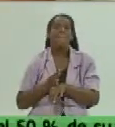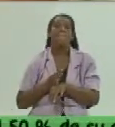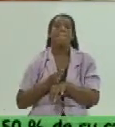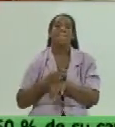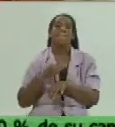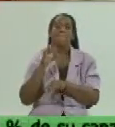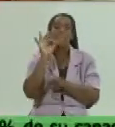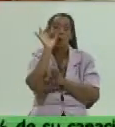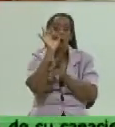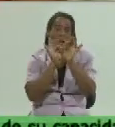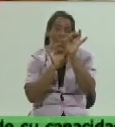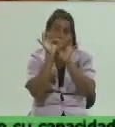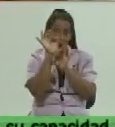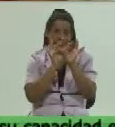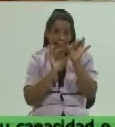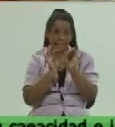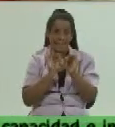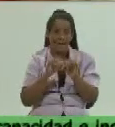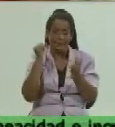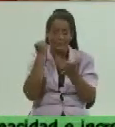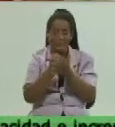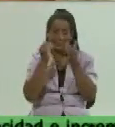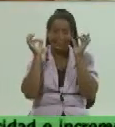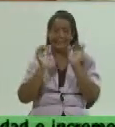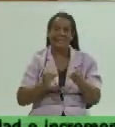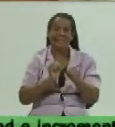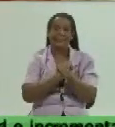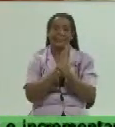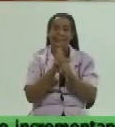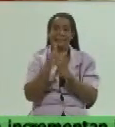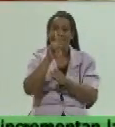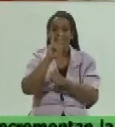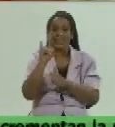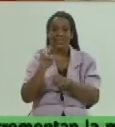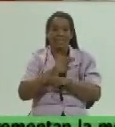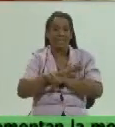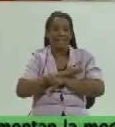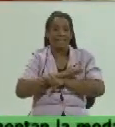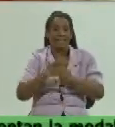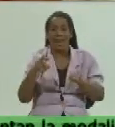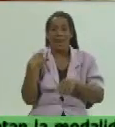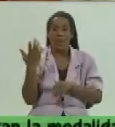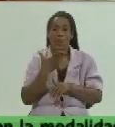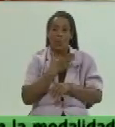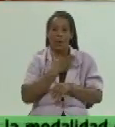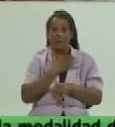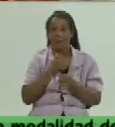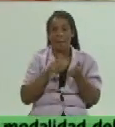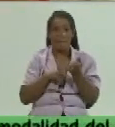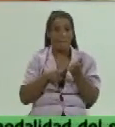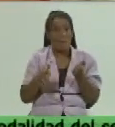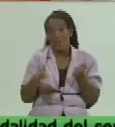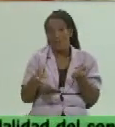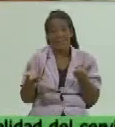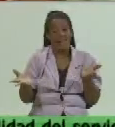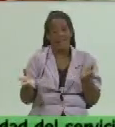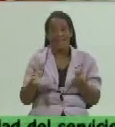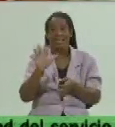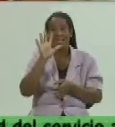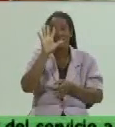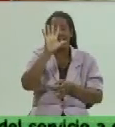tiempo real para diagnosticar la covid-19 ya tendrá lugar en nuestro territorio a razón de 500